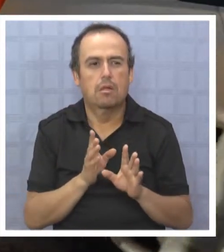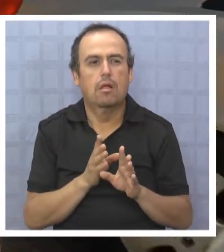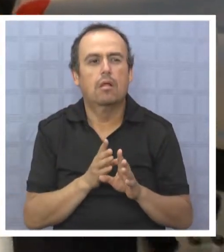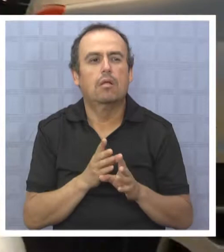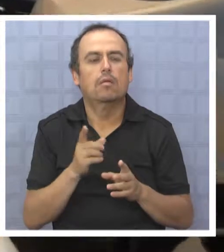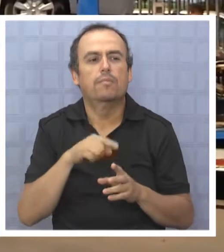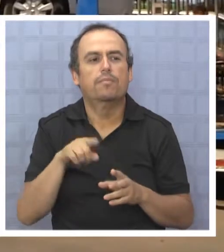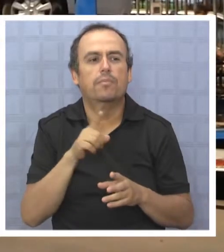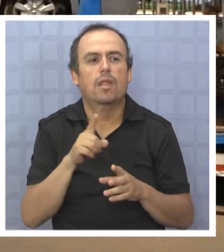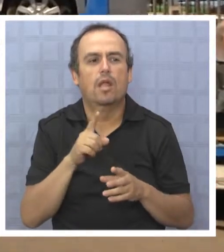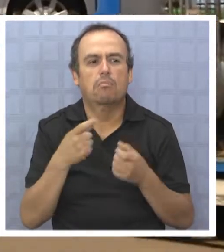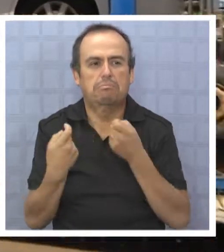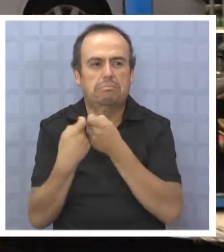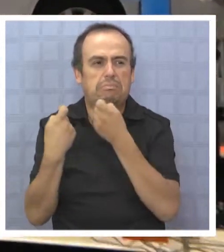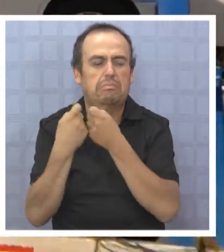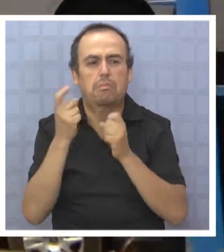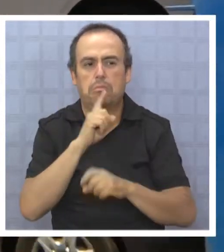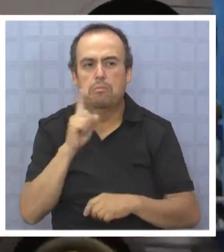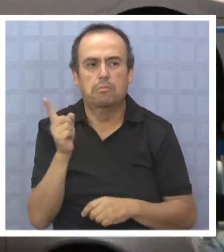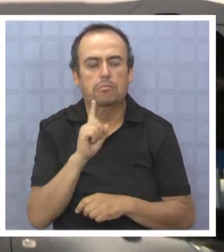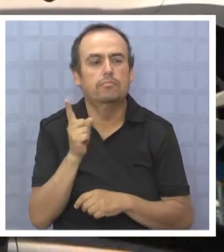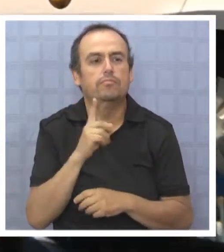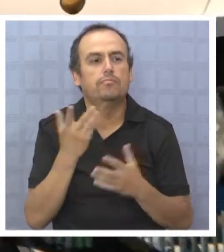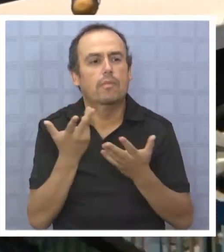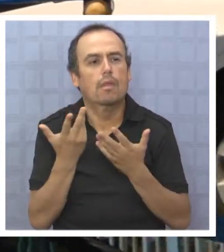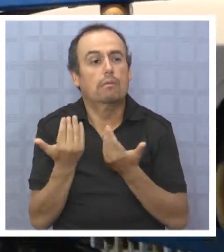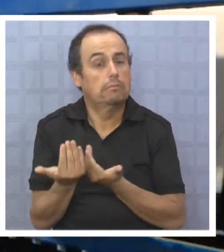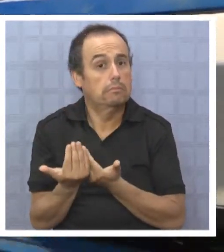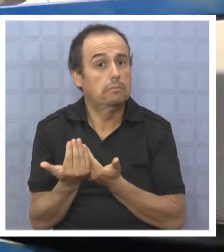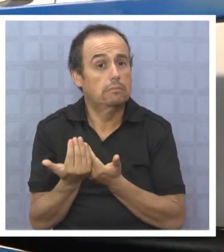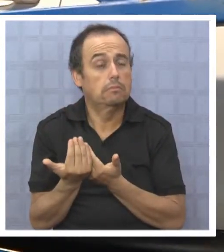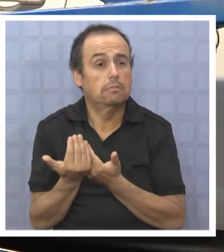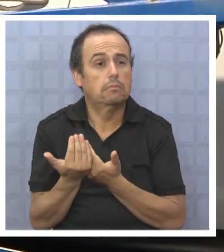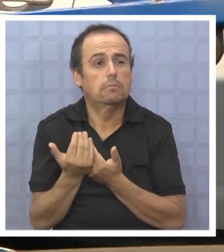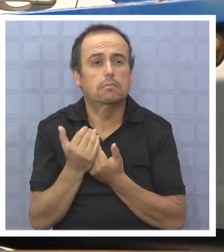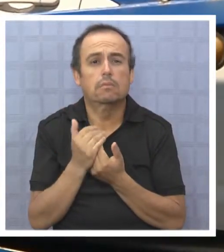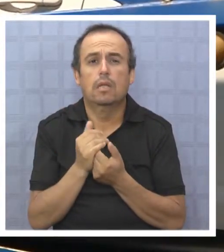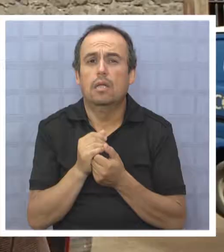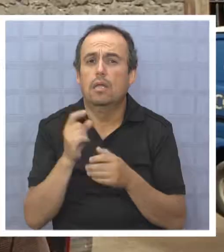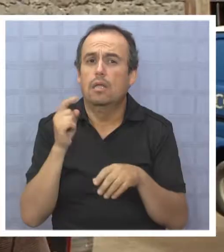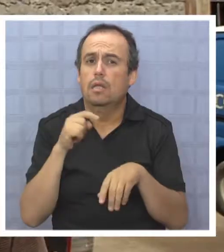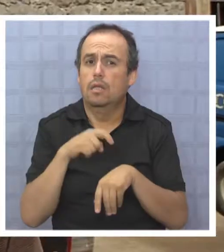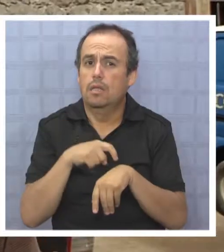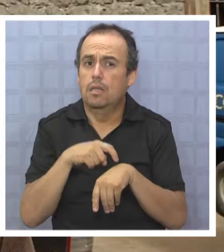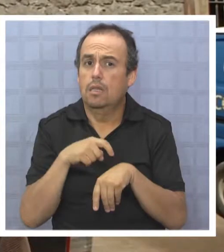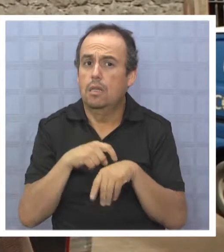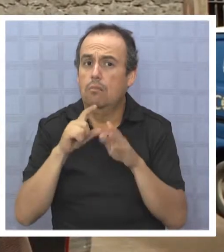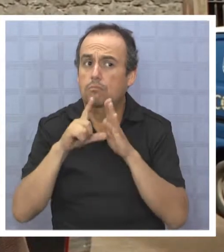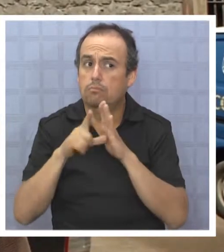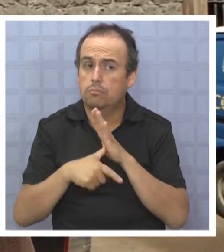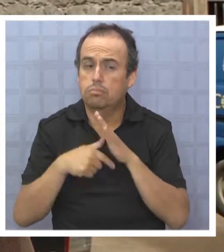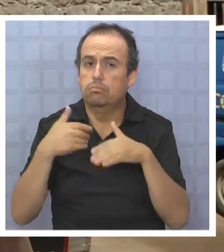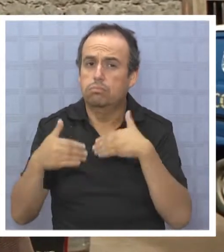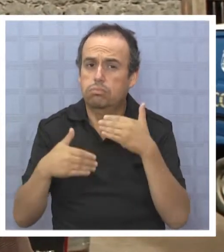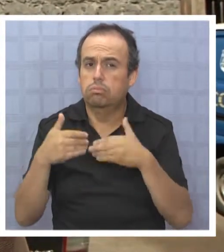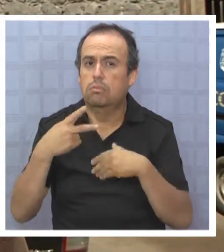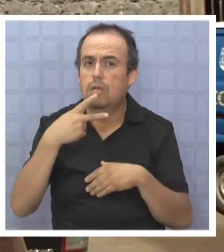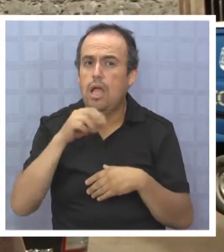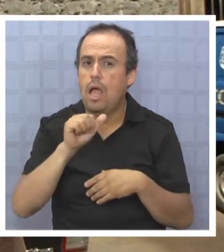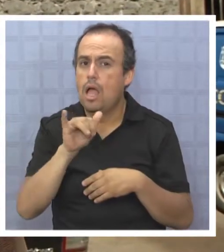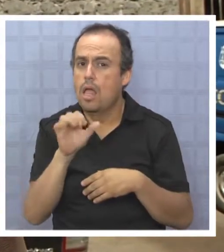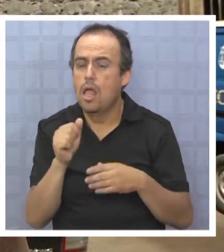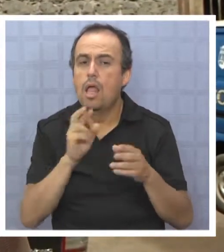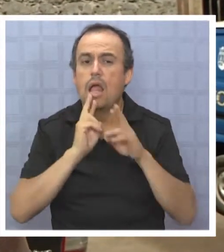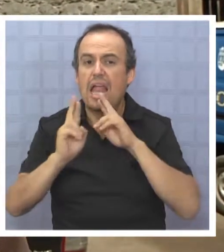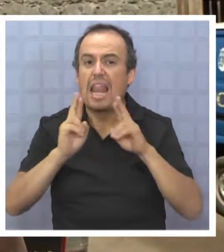inamistoso y que por el contrario espera que mientras dura el proceso de la Haya, las relaciones con